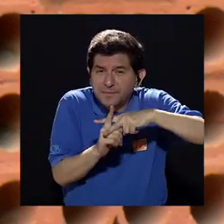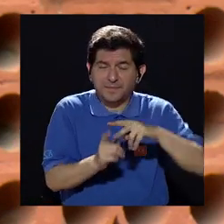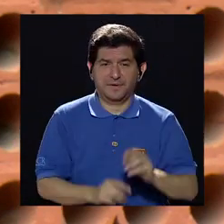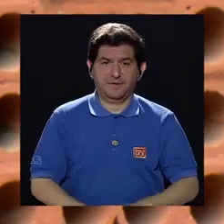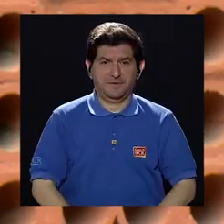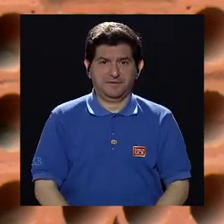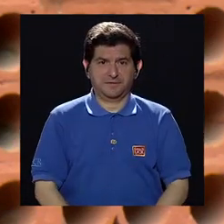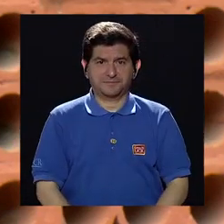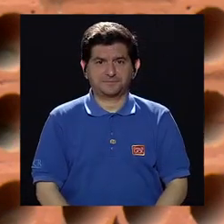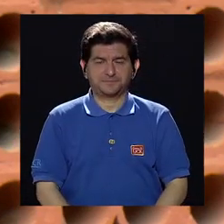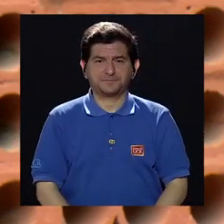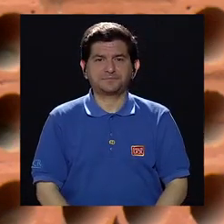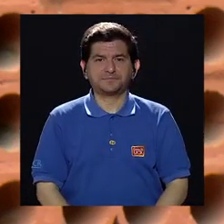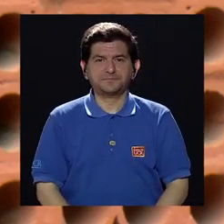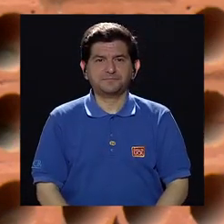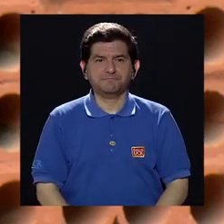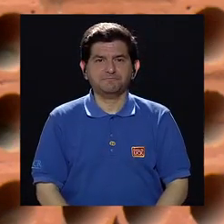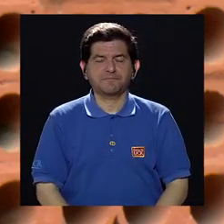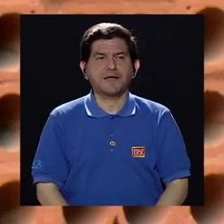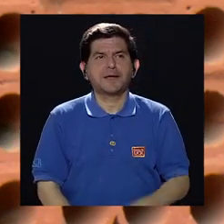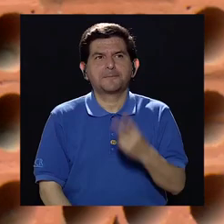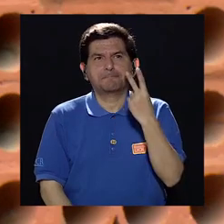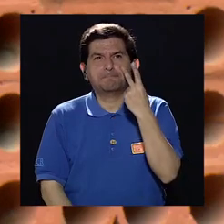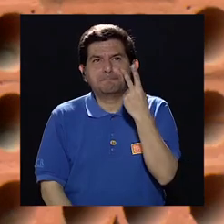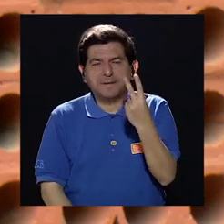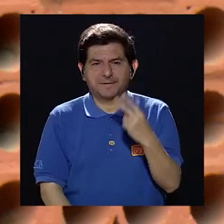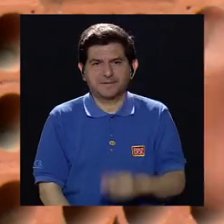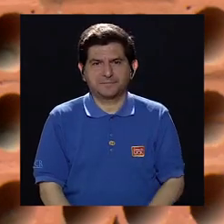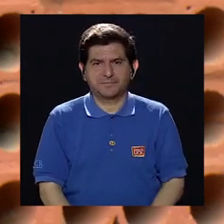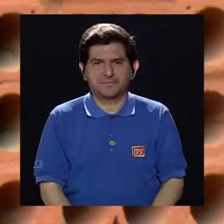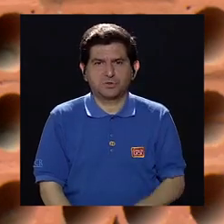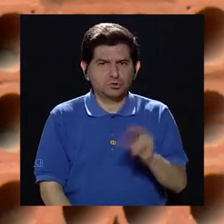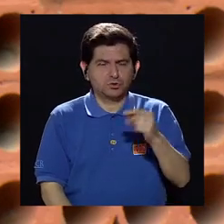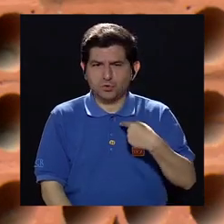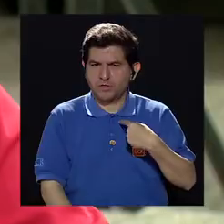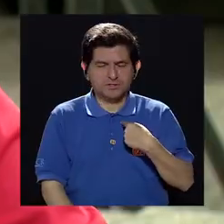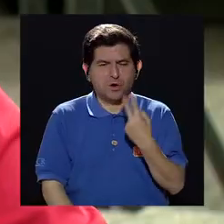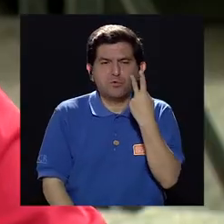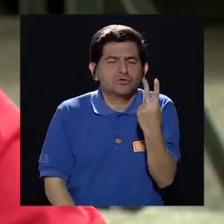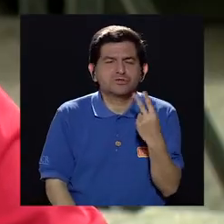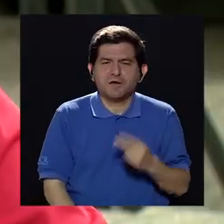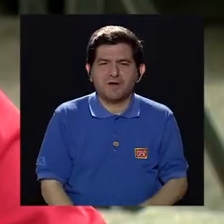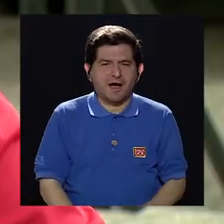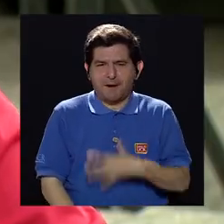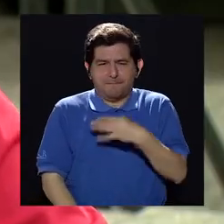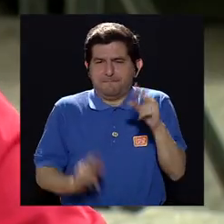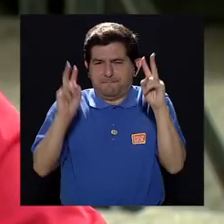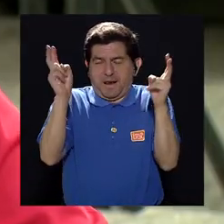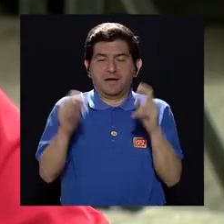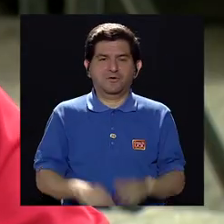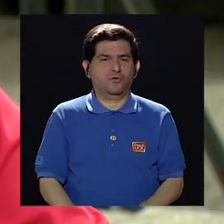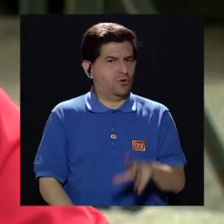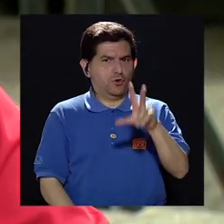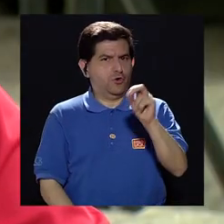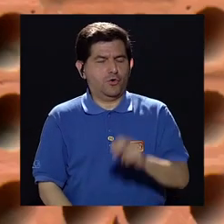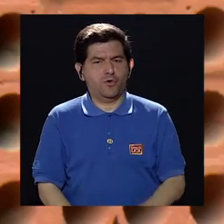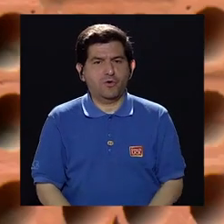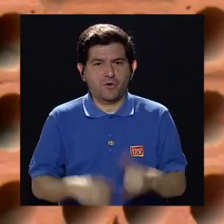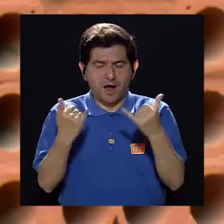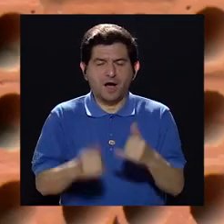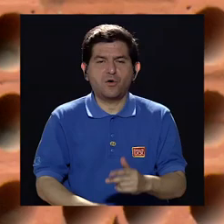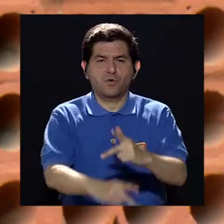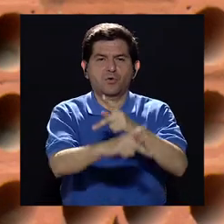el tamaño, vamos a ver... ¿No es andar blanco o blanco? No, no, no, porque ahora también